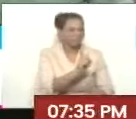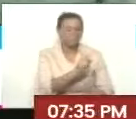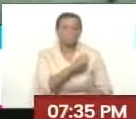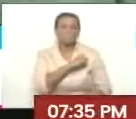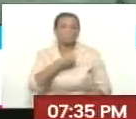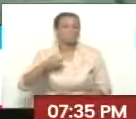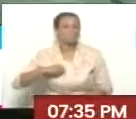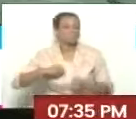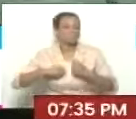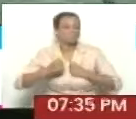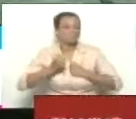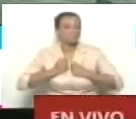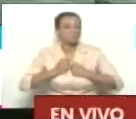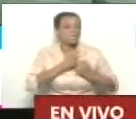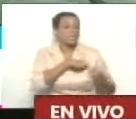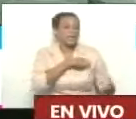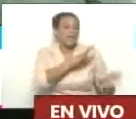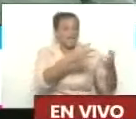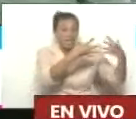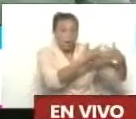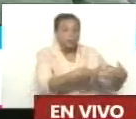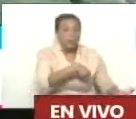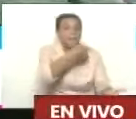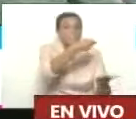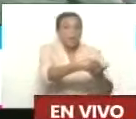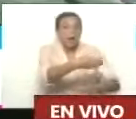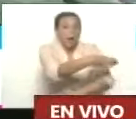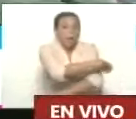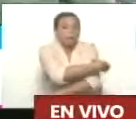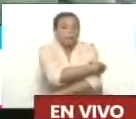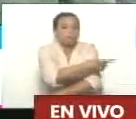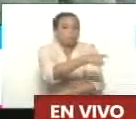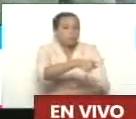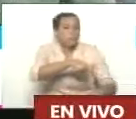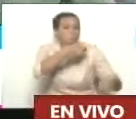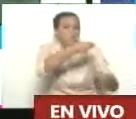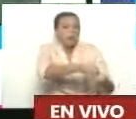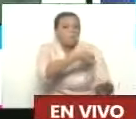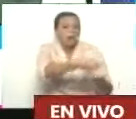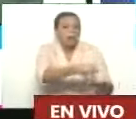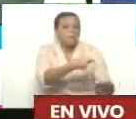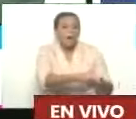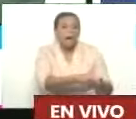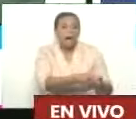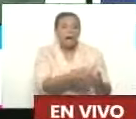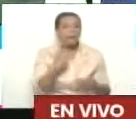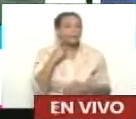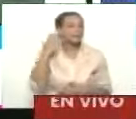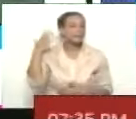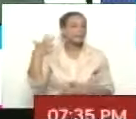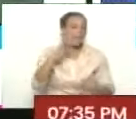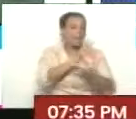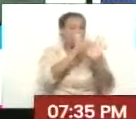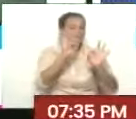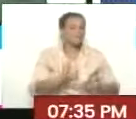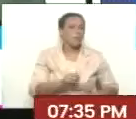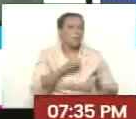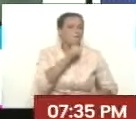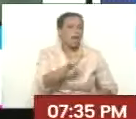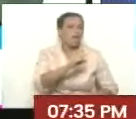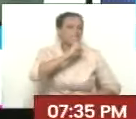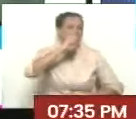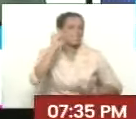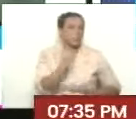sencillamente son nóminas, son mercenarios. Y ellos insisten en el viejo esquema del